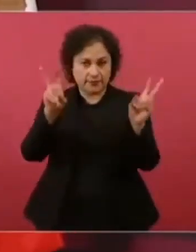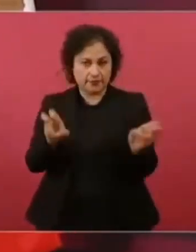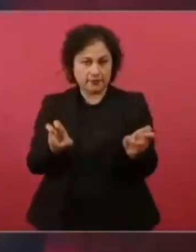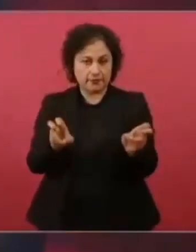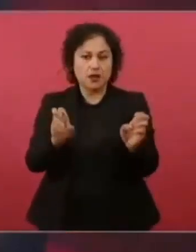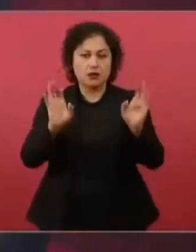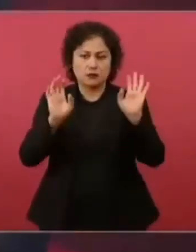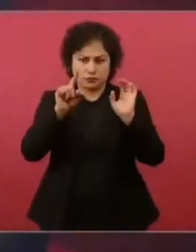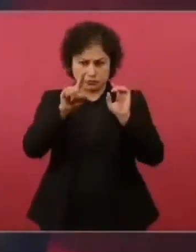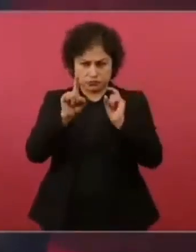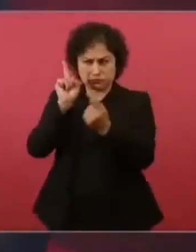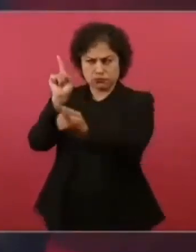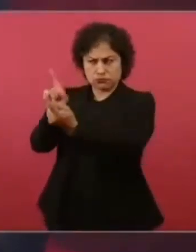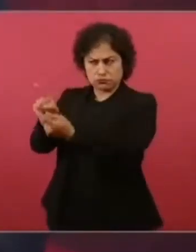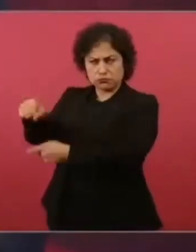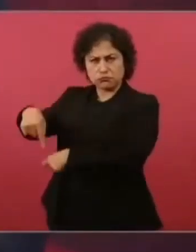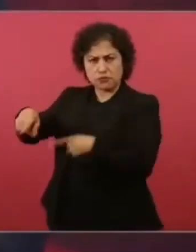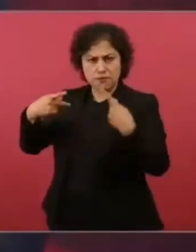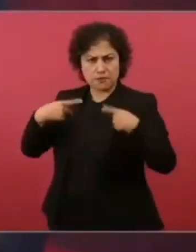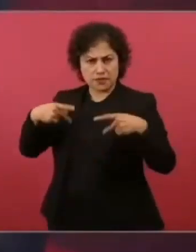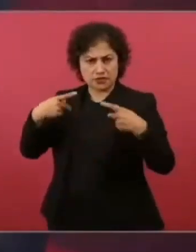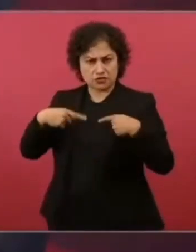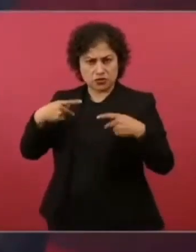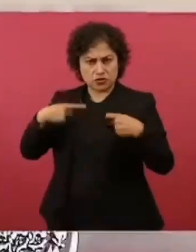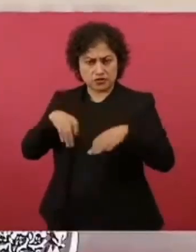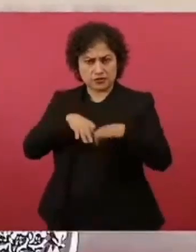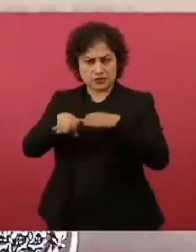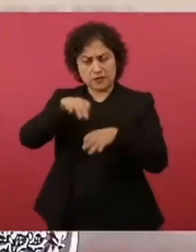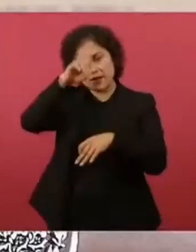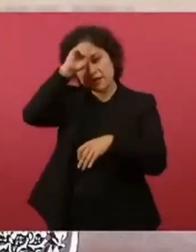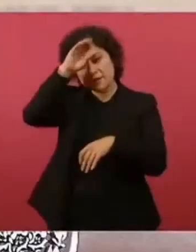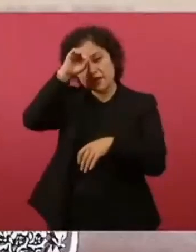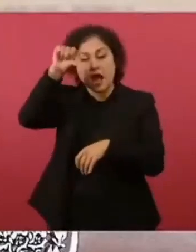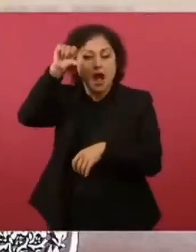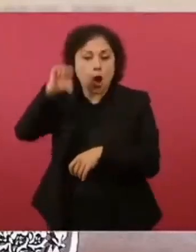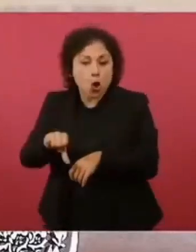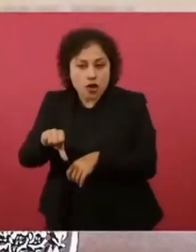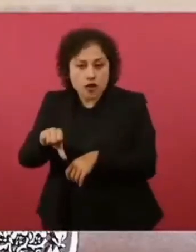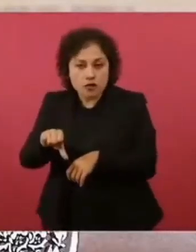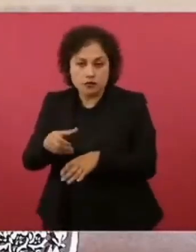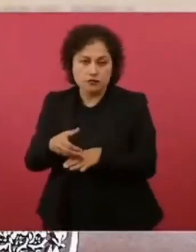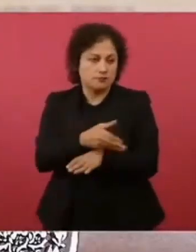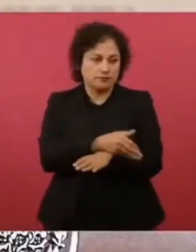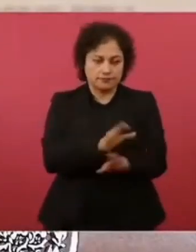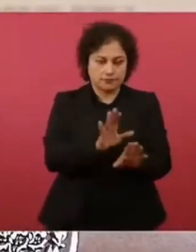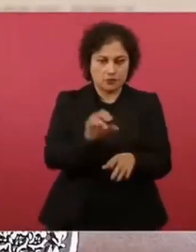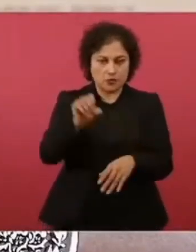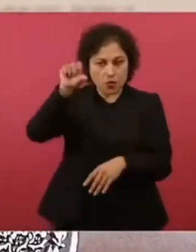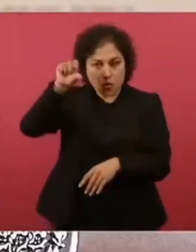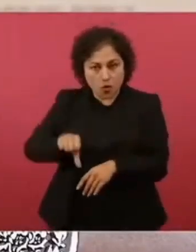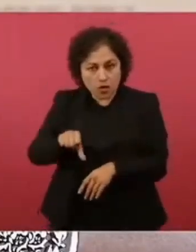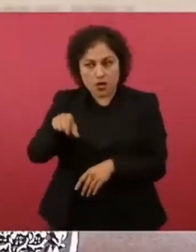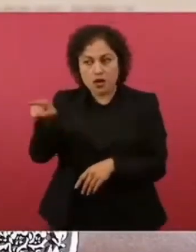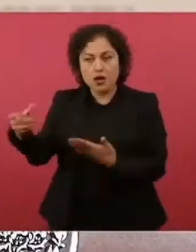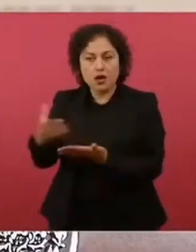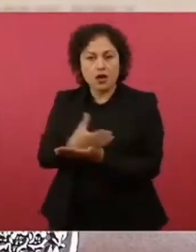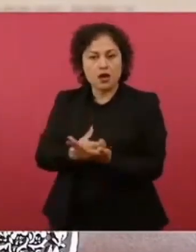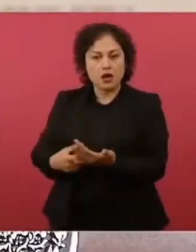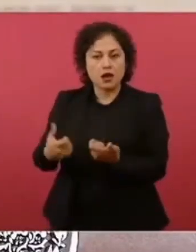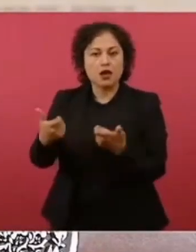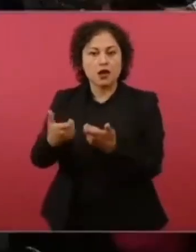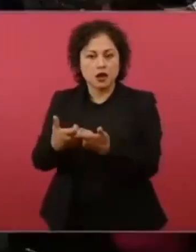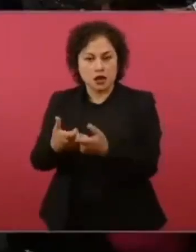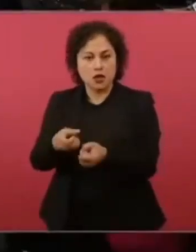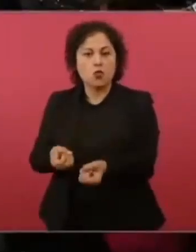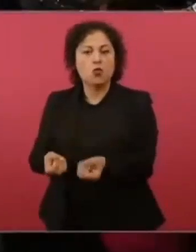pregúntele a un trabajador minero, hoy cuánto están recibiendo del reparto de utilidades que no recibían